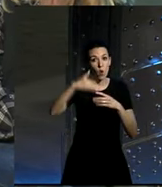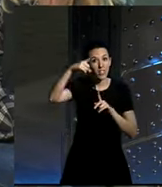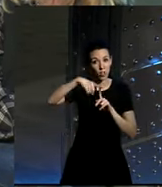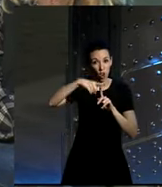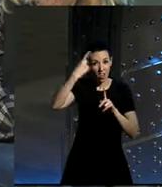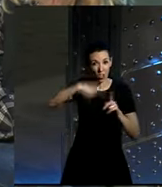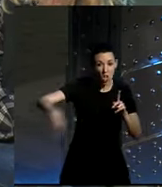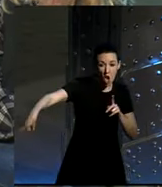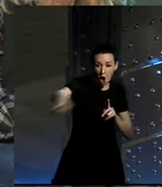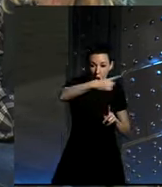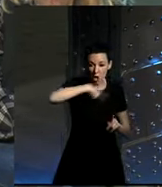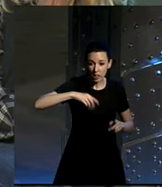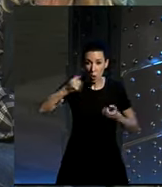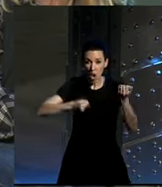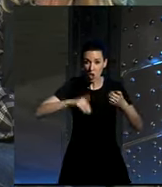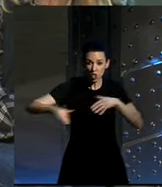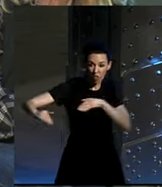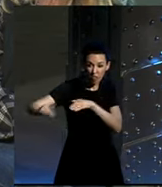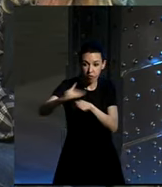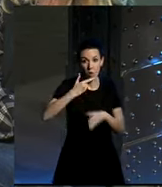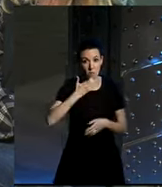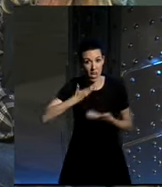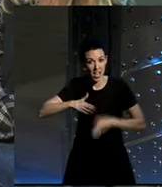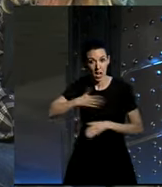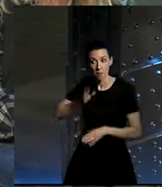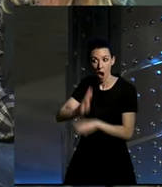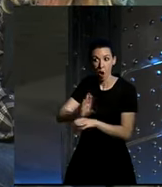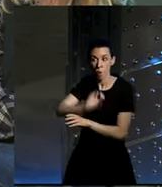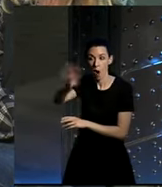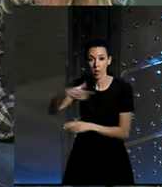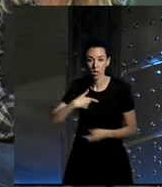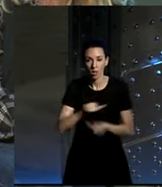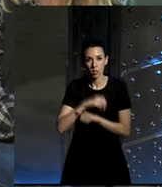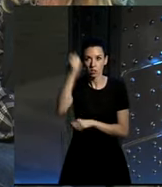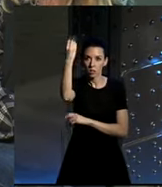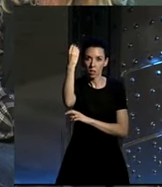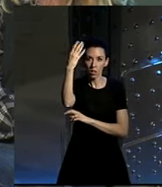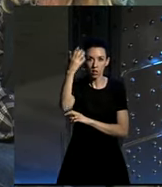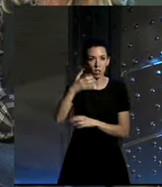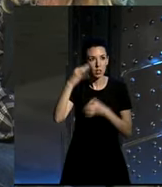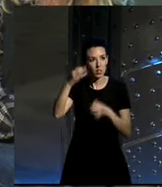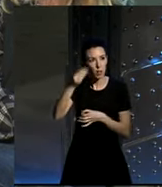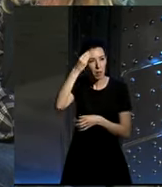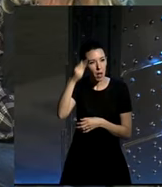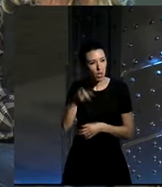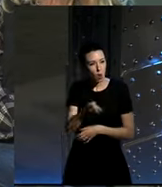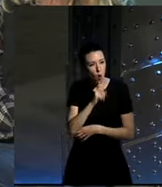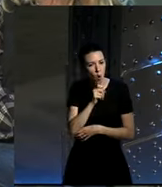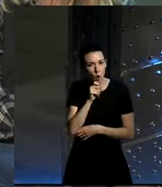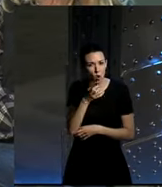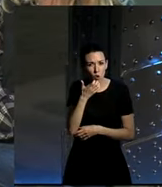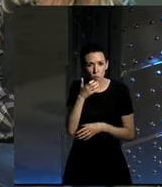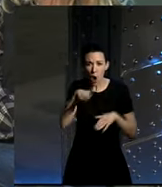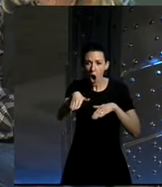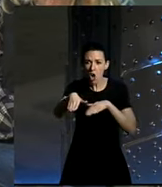glorieta esa enorme llena de coches que llevo a mi niño a la guardería y de repente estoy esperando el semáforo y de repente simplemente me imagino digo ¿cómo sería esto si los